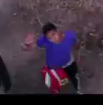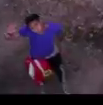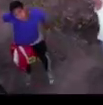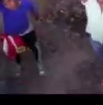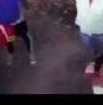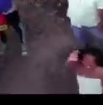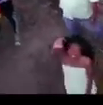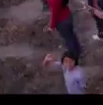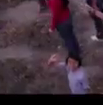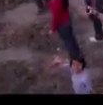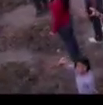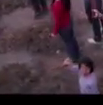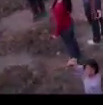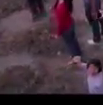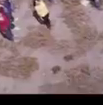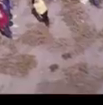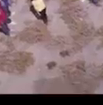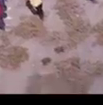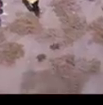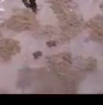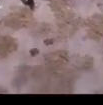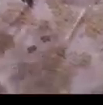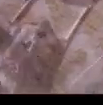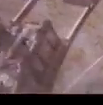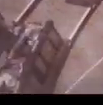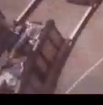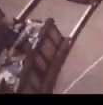contigo de ley.